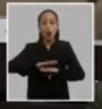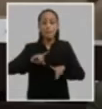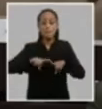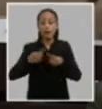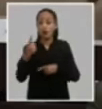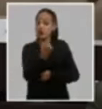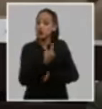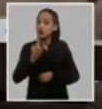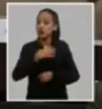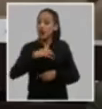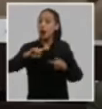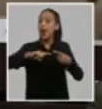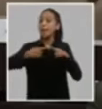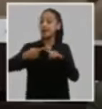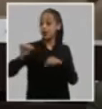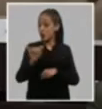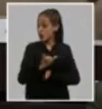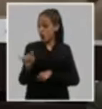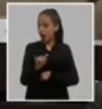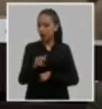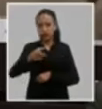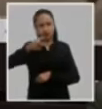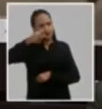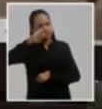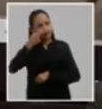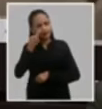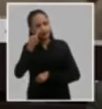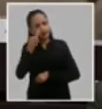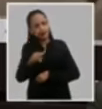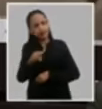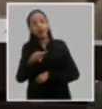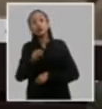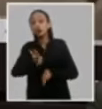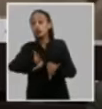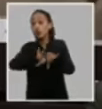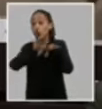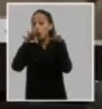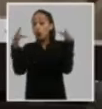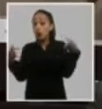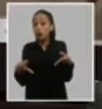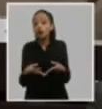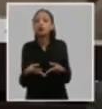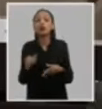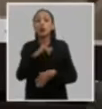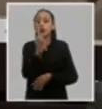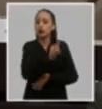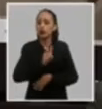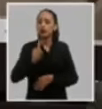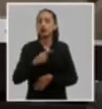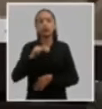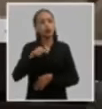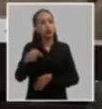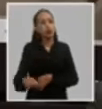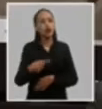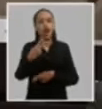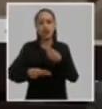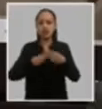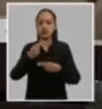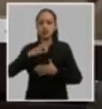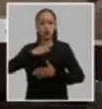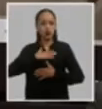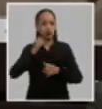y que está mirando y nosotros nosotros con la actitud y con esa valentía de todos los días hacer lo que nos corresponde y hacerlo bien